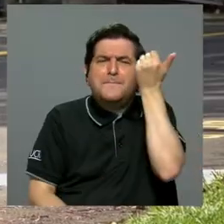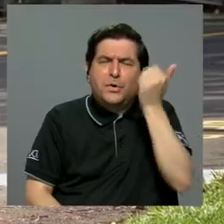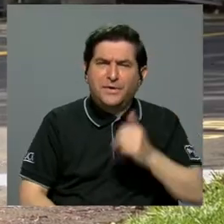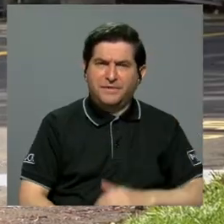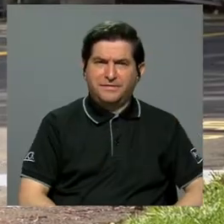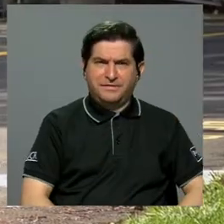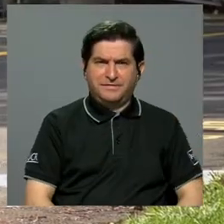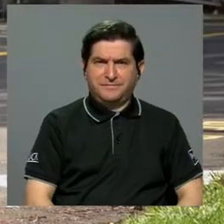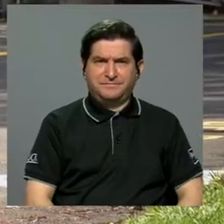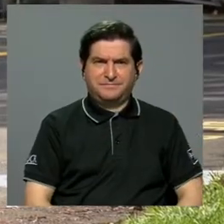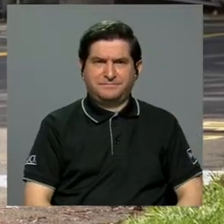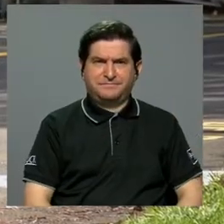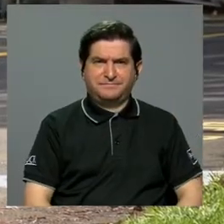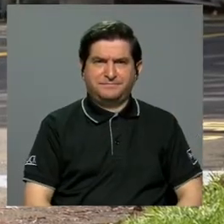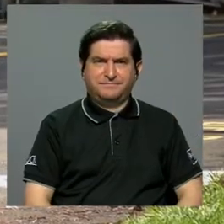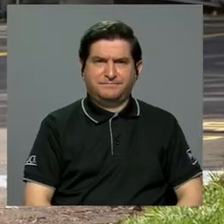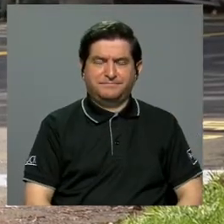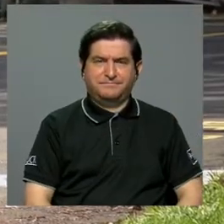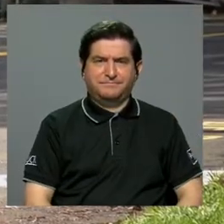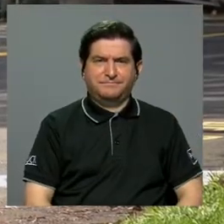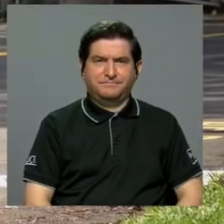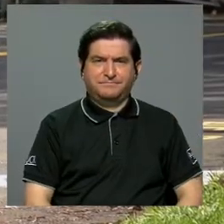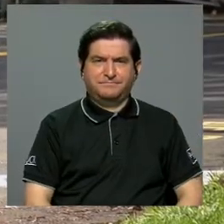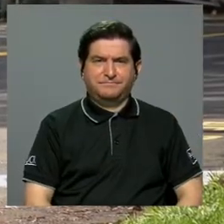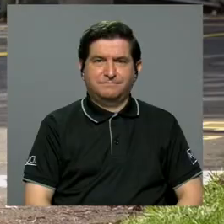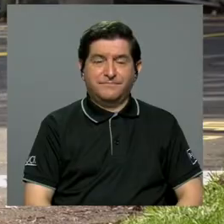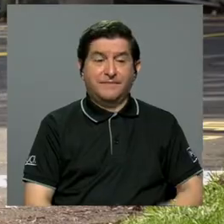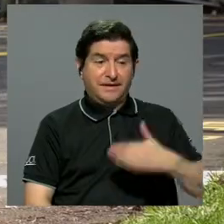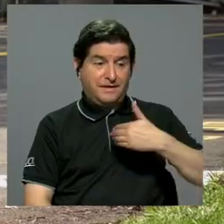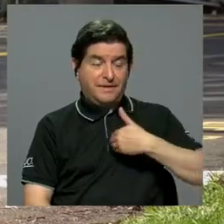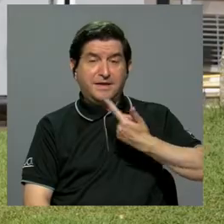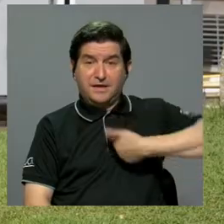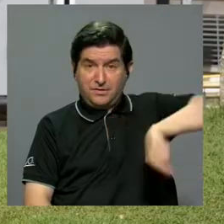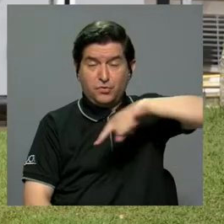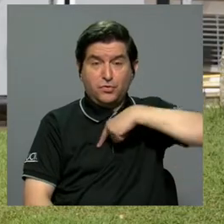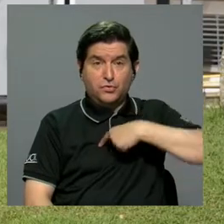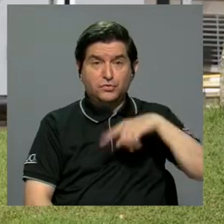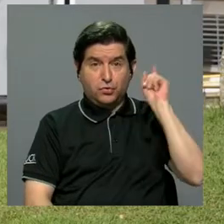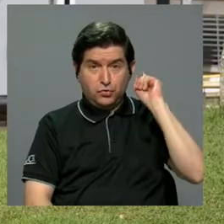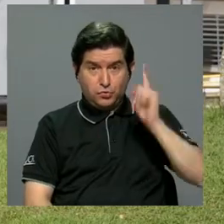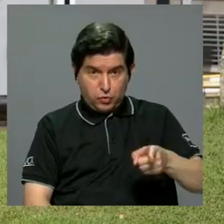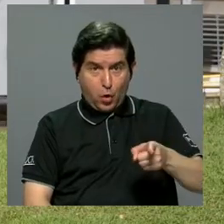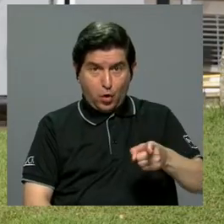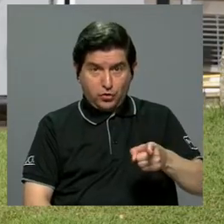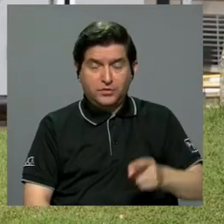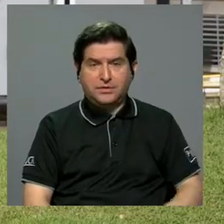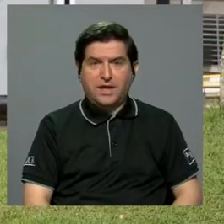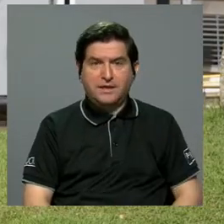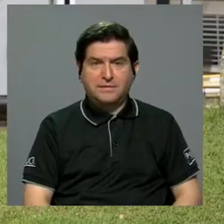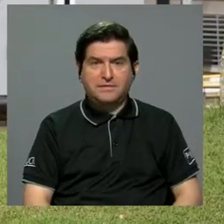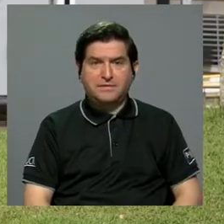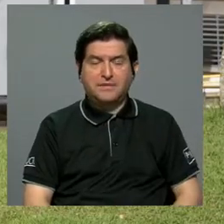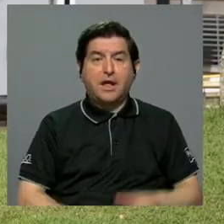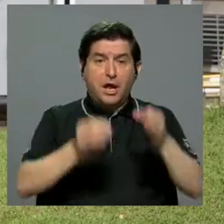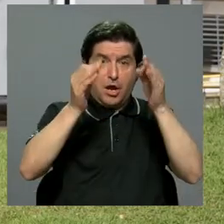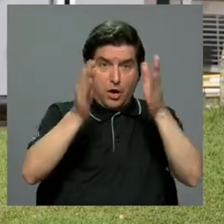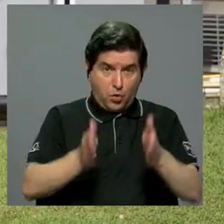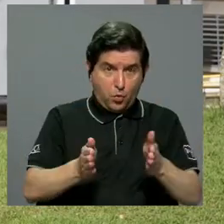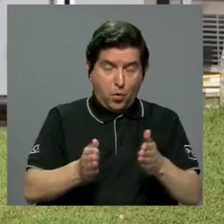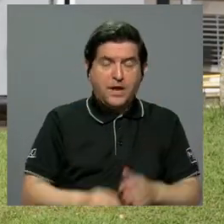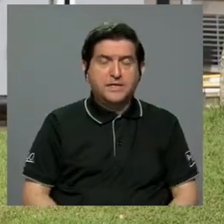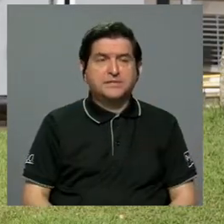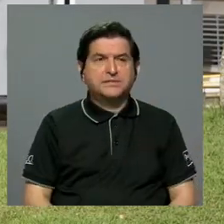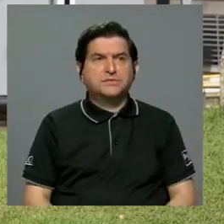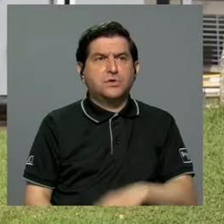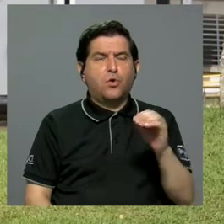al tener la orden del juez,